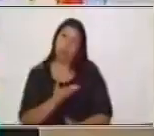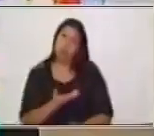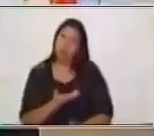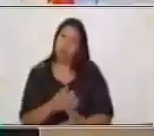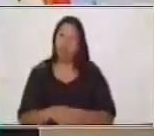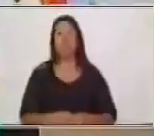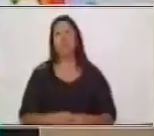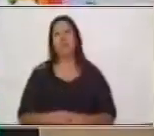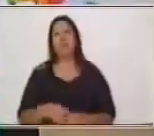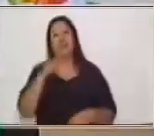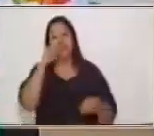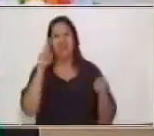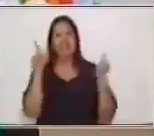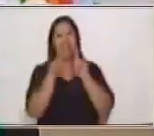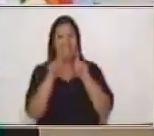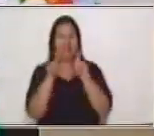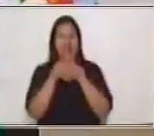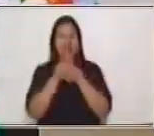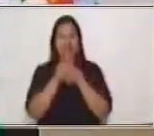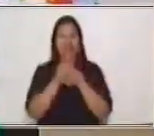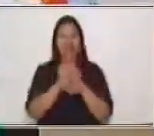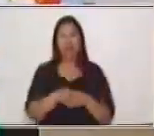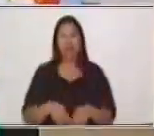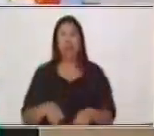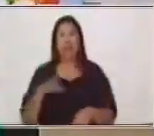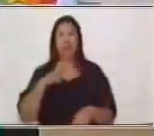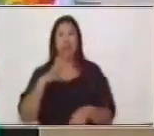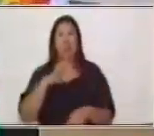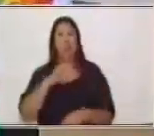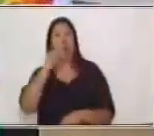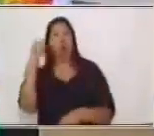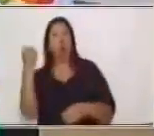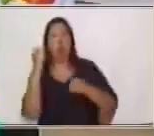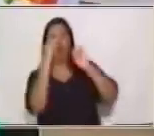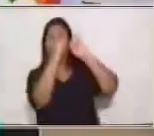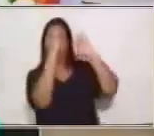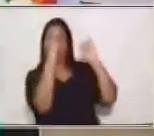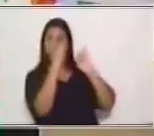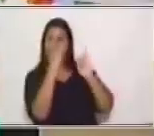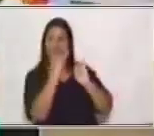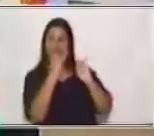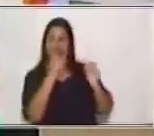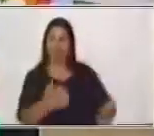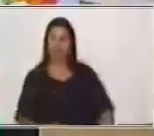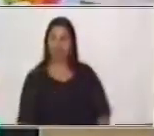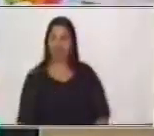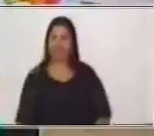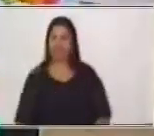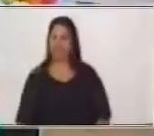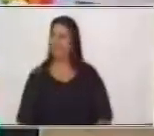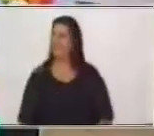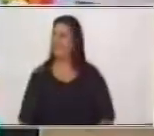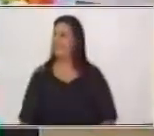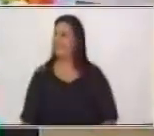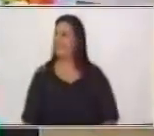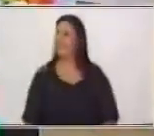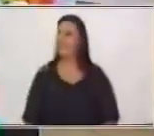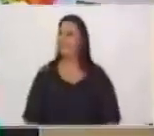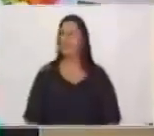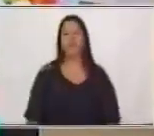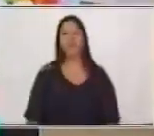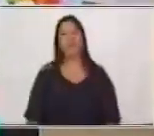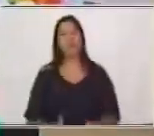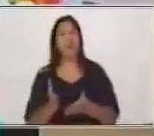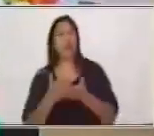Y también tenemos aquí algunas otras imágenes de algunas